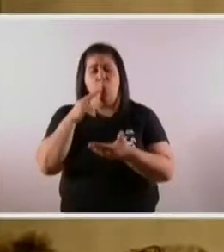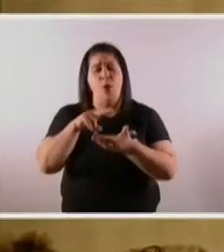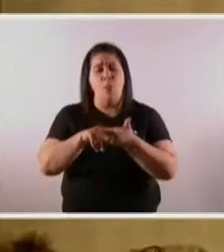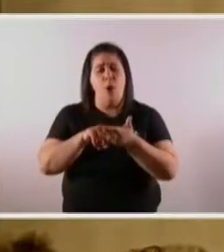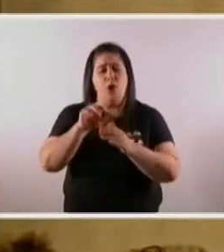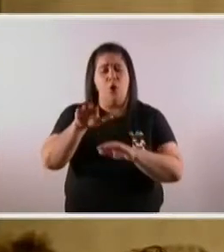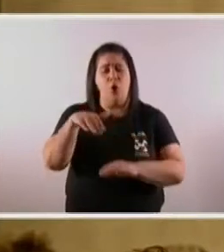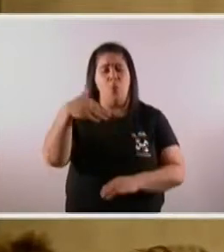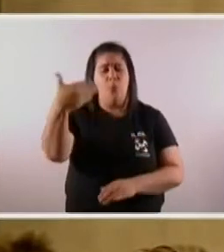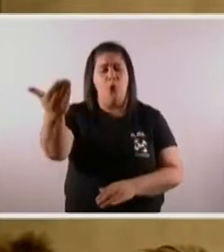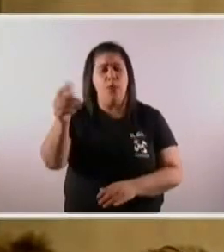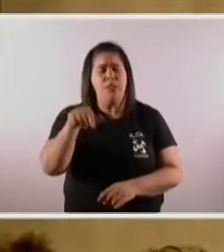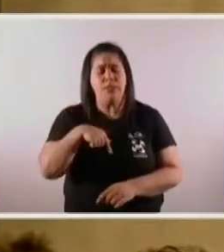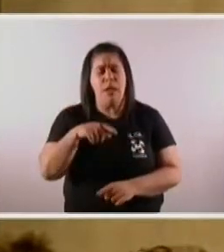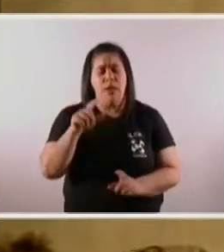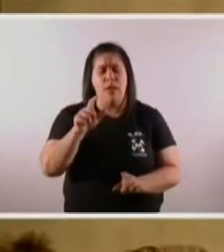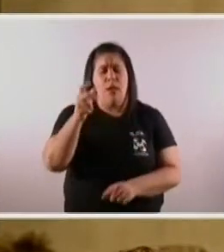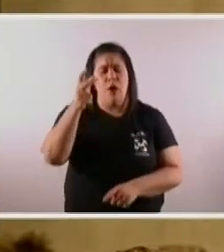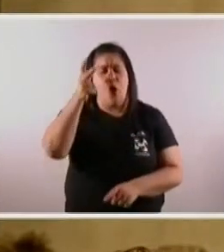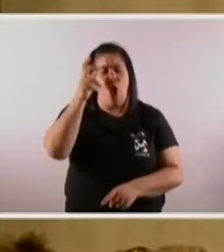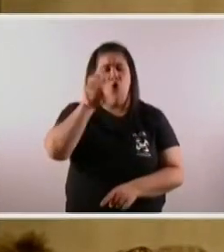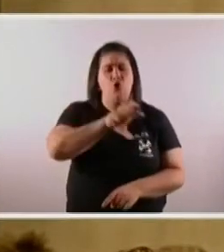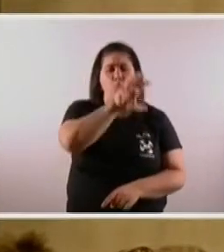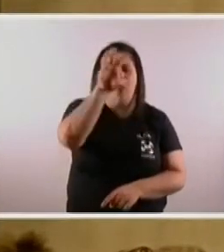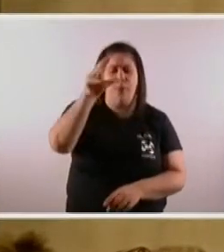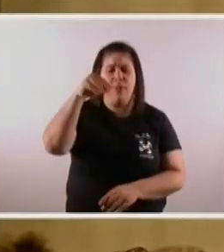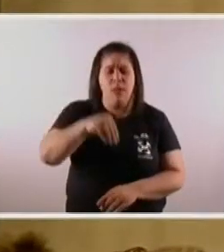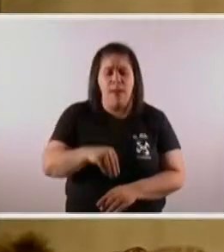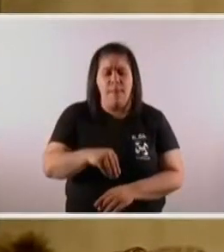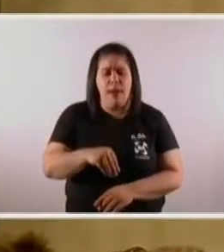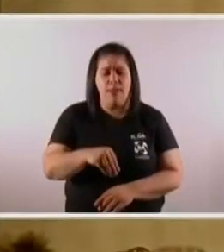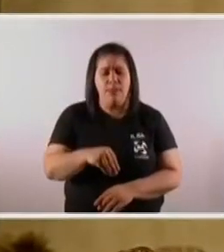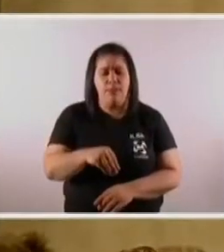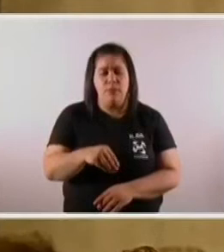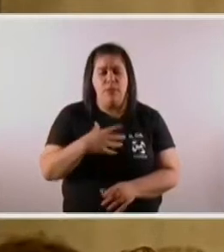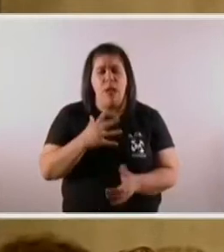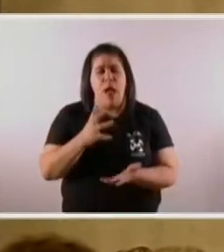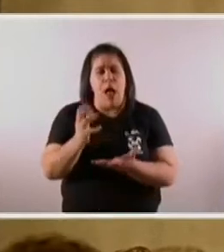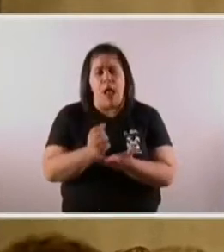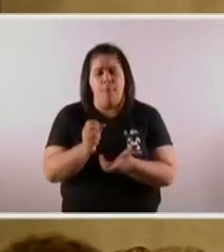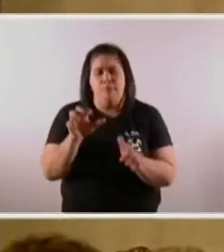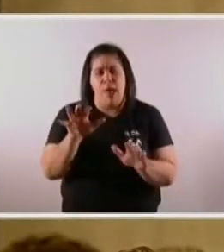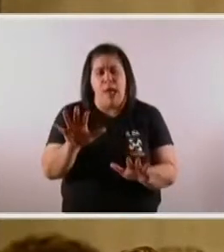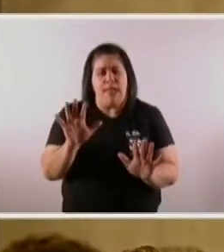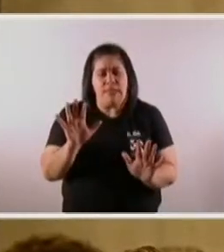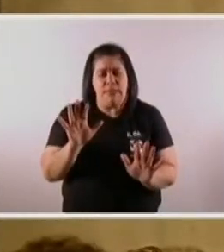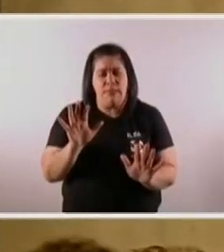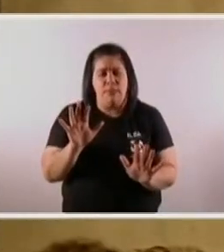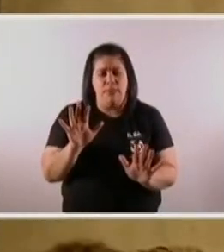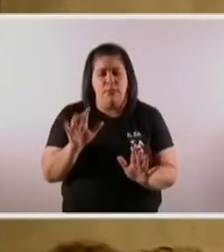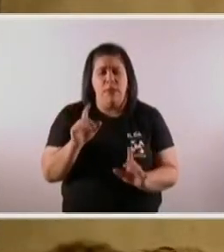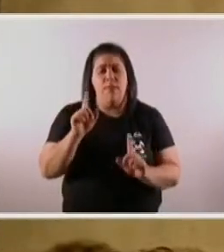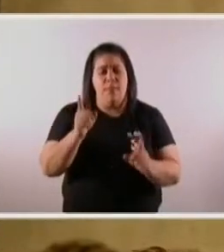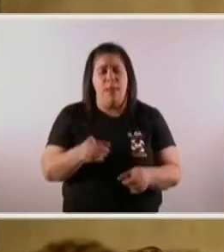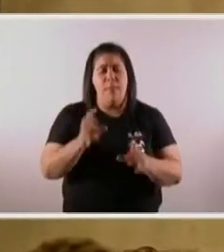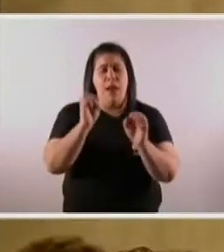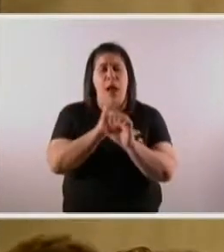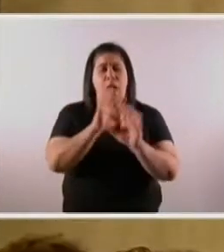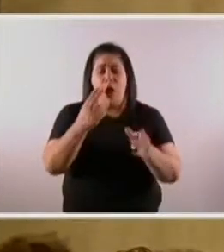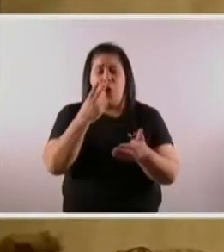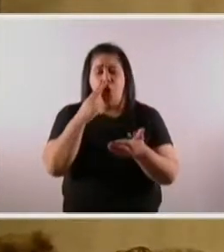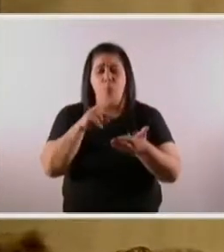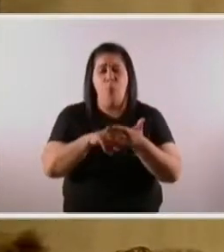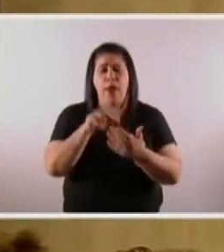Aires. Es un impuesto que está en 8 provincias más, con lo cual está aceptado. Y además, aclaro, es transitorio.